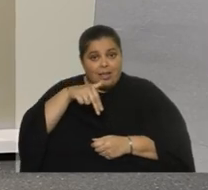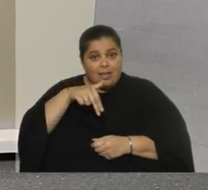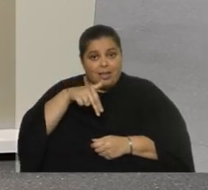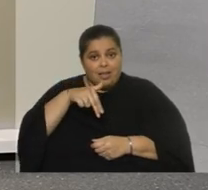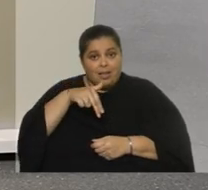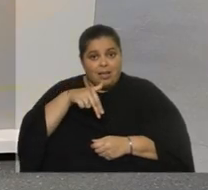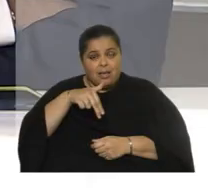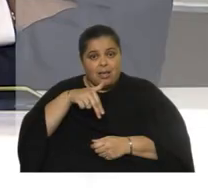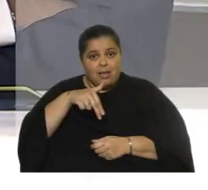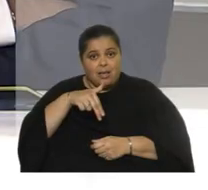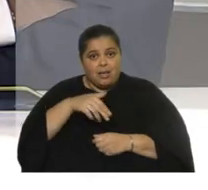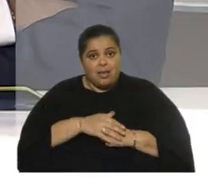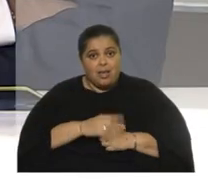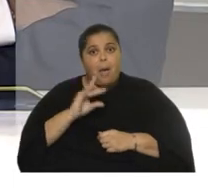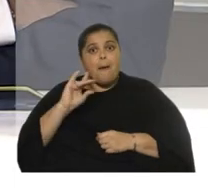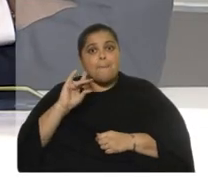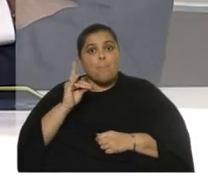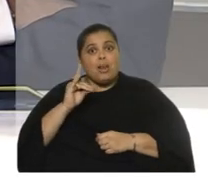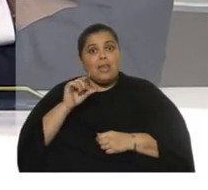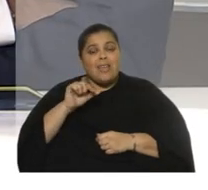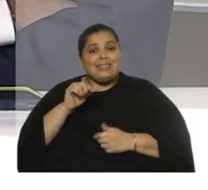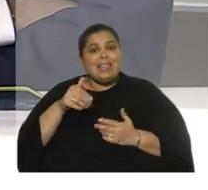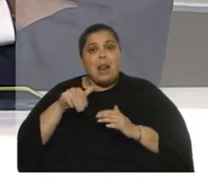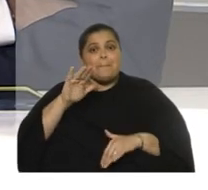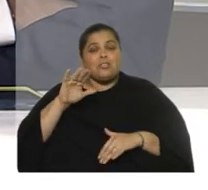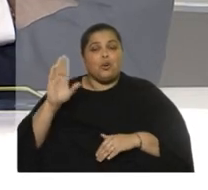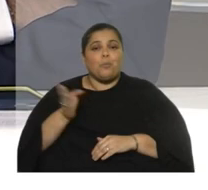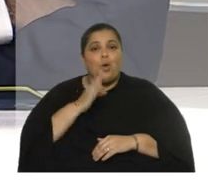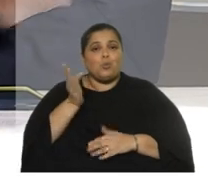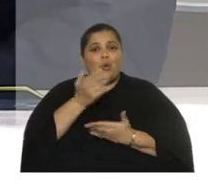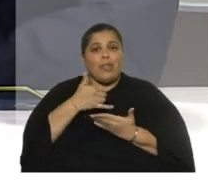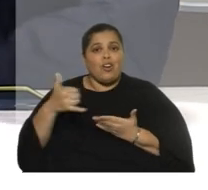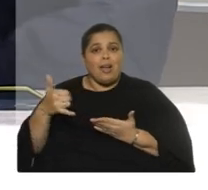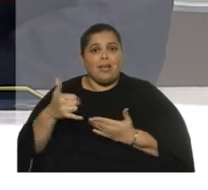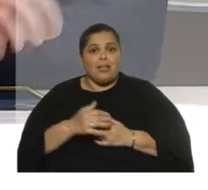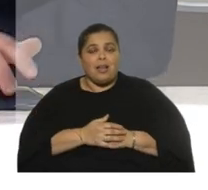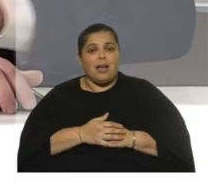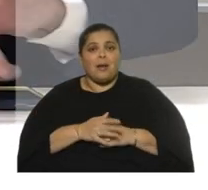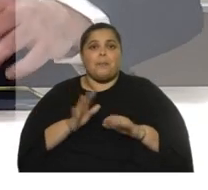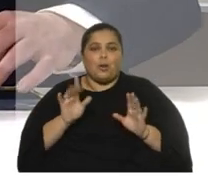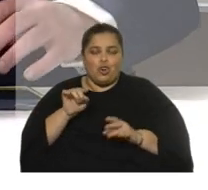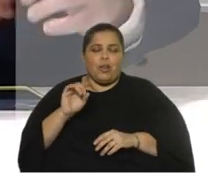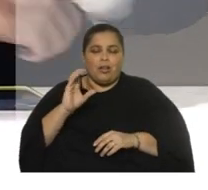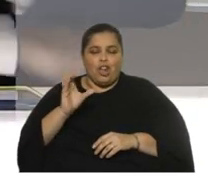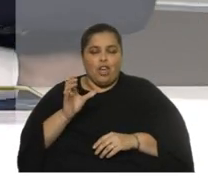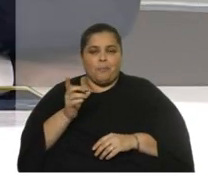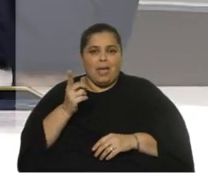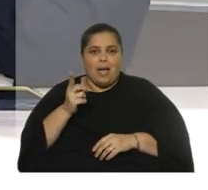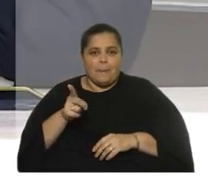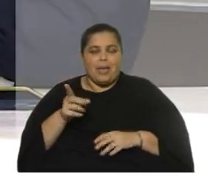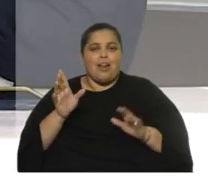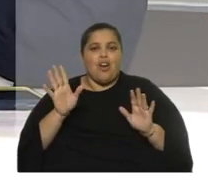¿Bolivia? por favor es el mayor productor de cocaína técnicamente es Colombia el mayor productor de cocaína pero